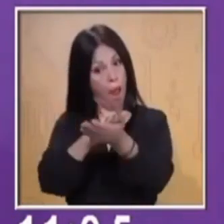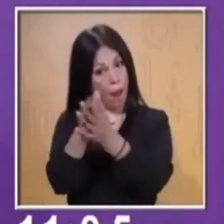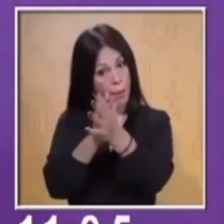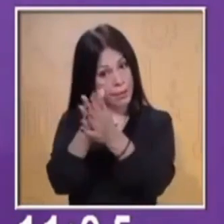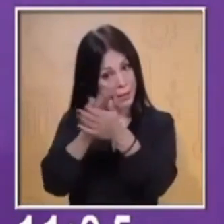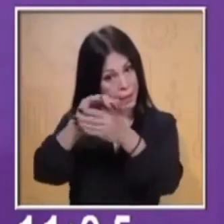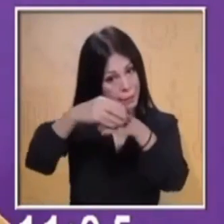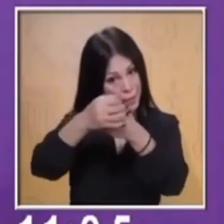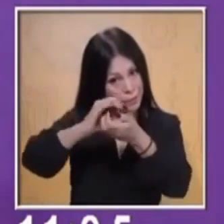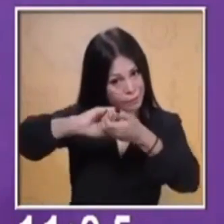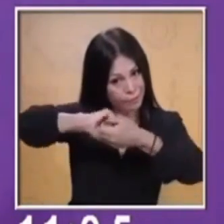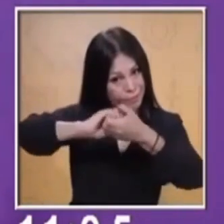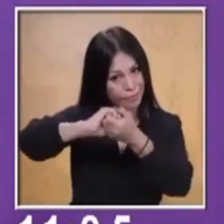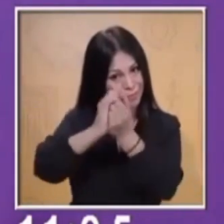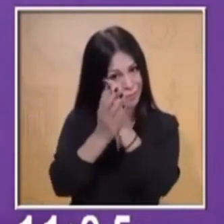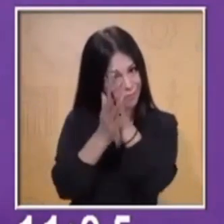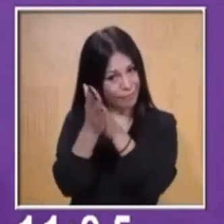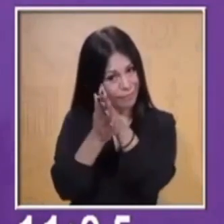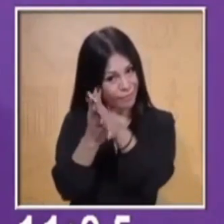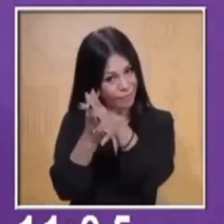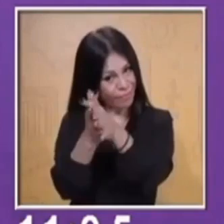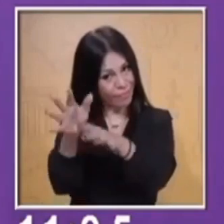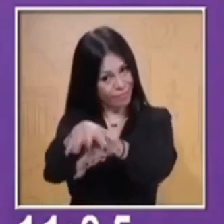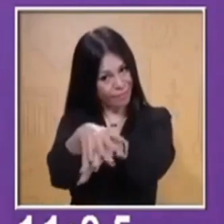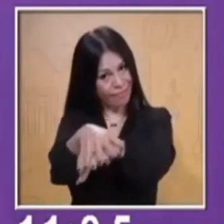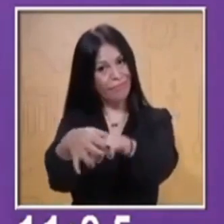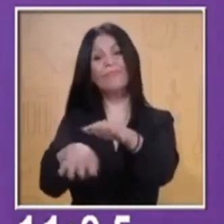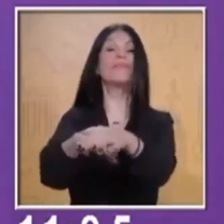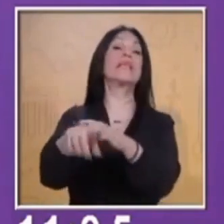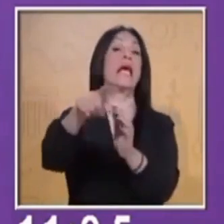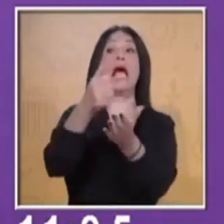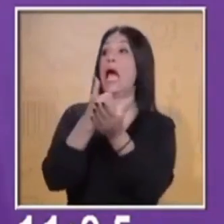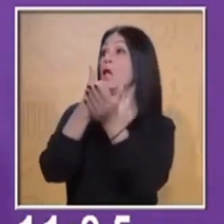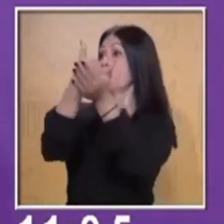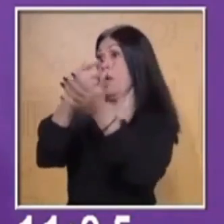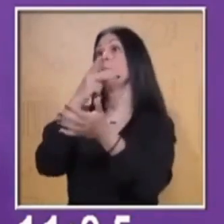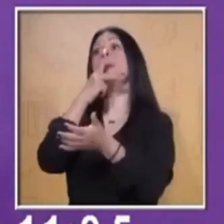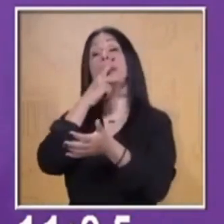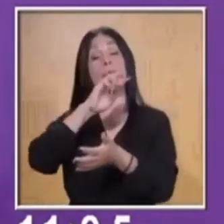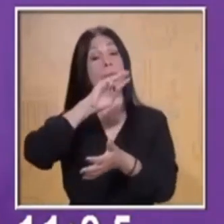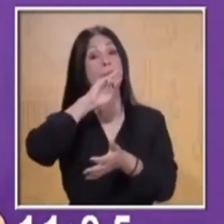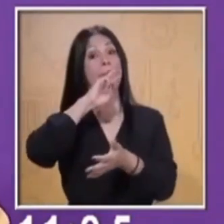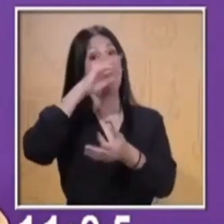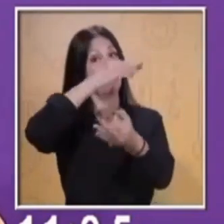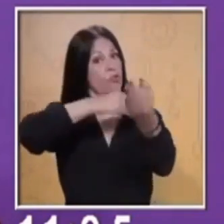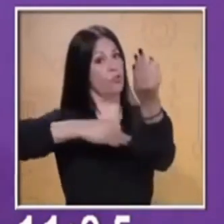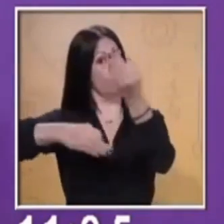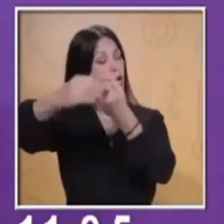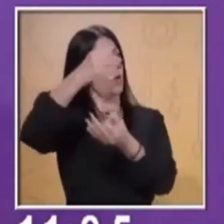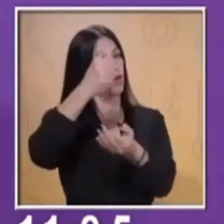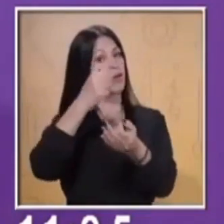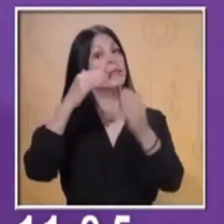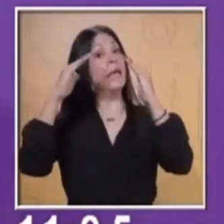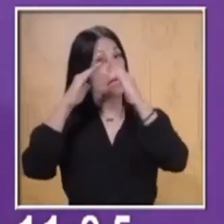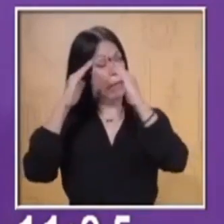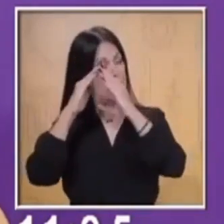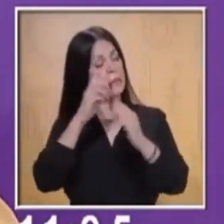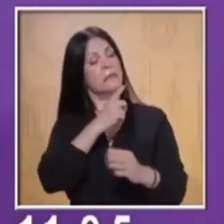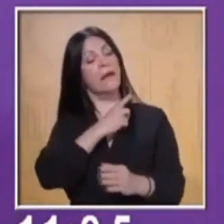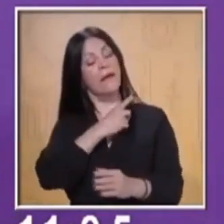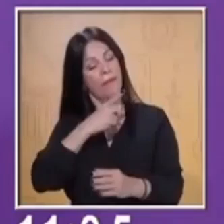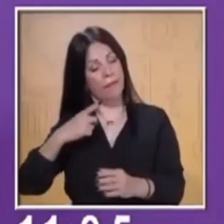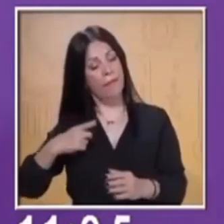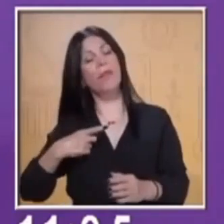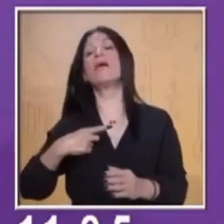hermanos a las labores de la casa. Recuerden que ahorita estamos todos recluidos en nuestra casita y todos tenemos una